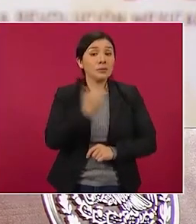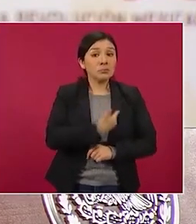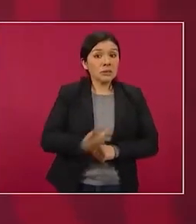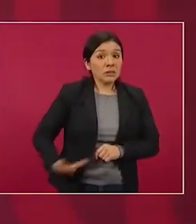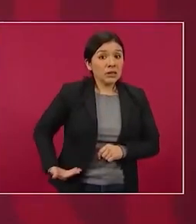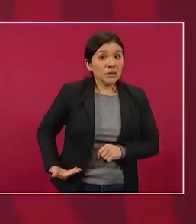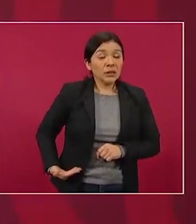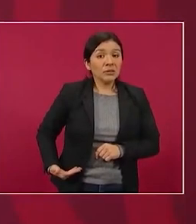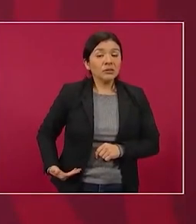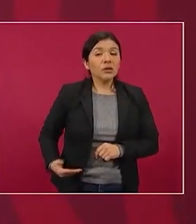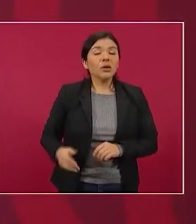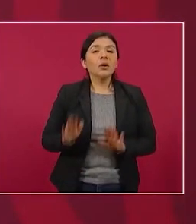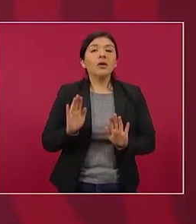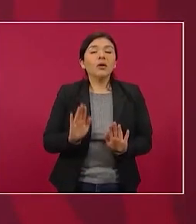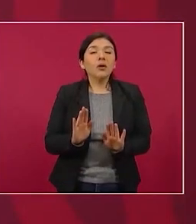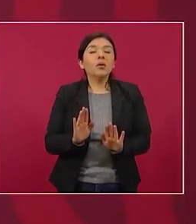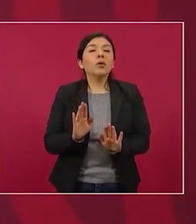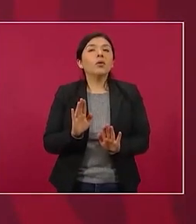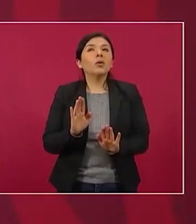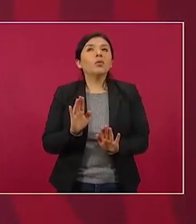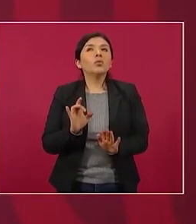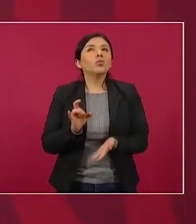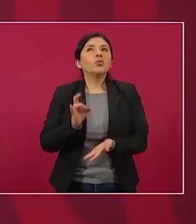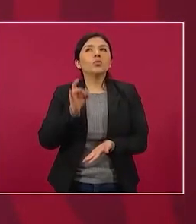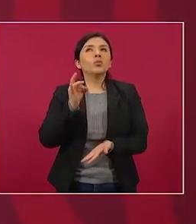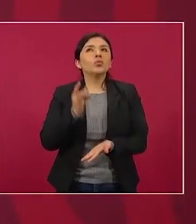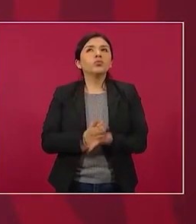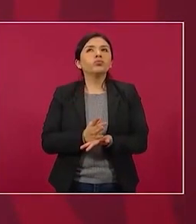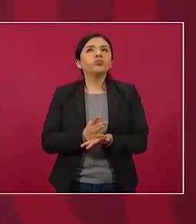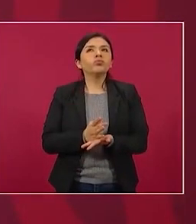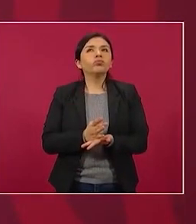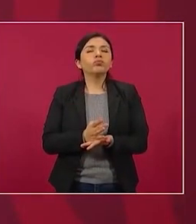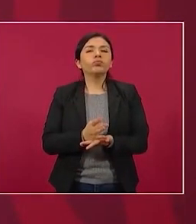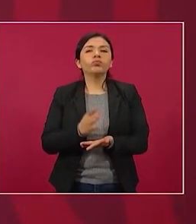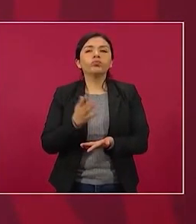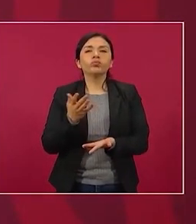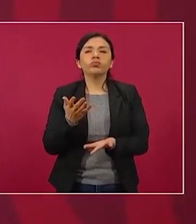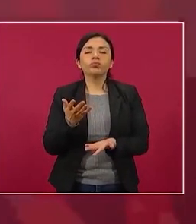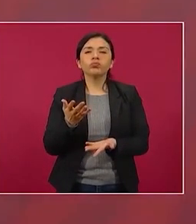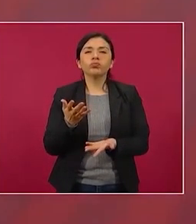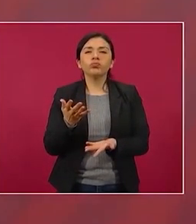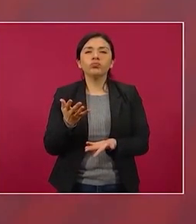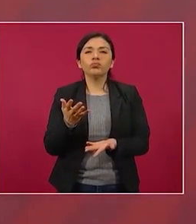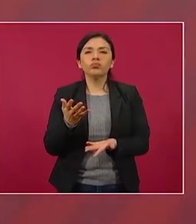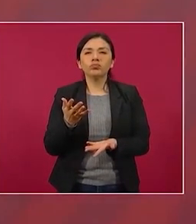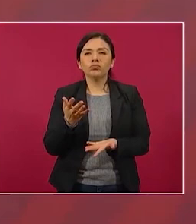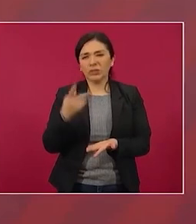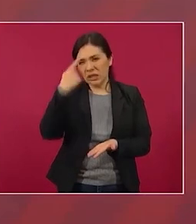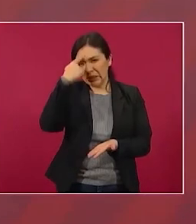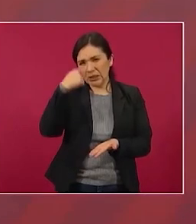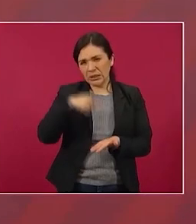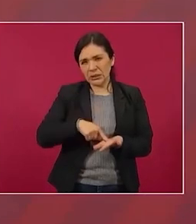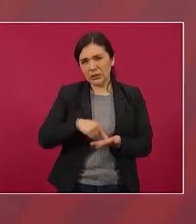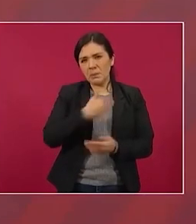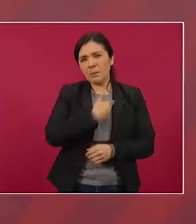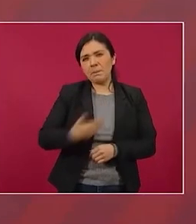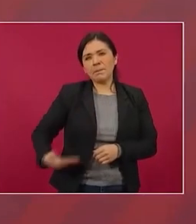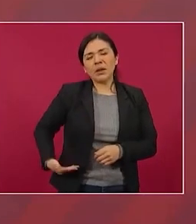creo que el presidente Obama.